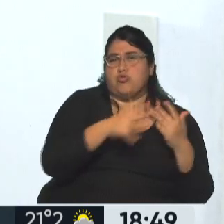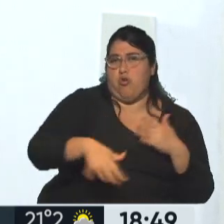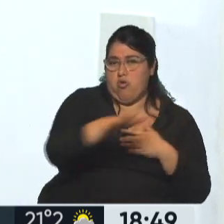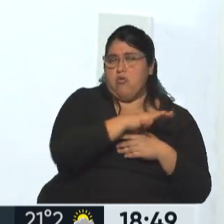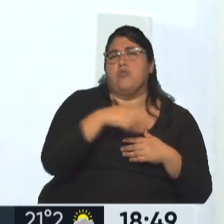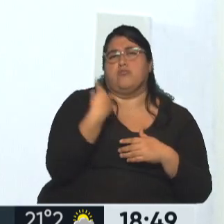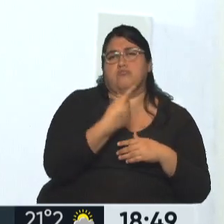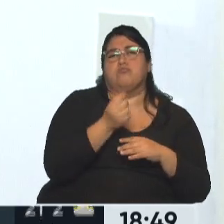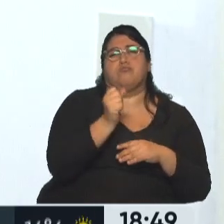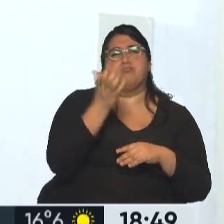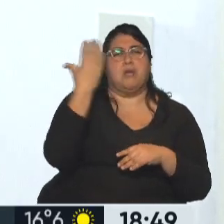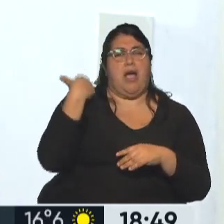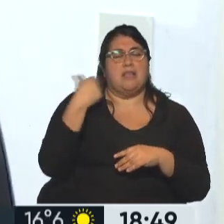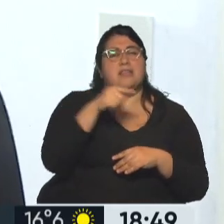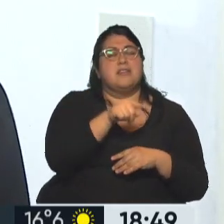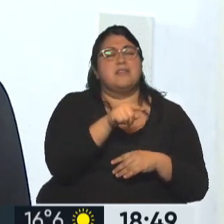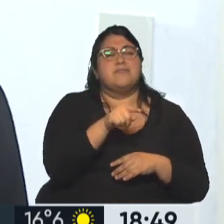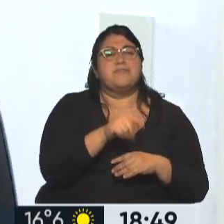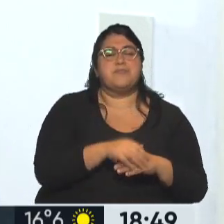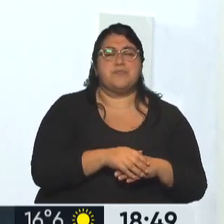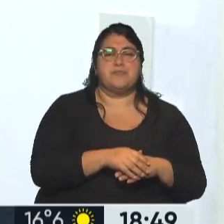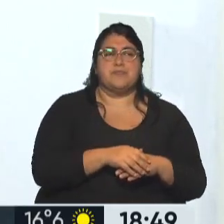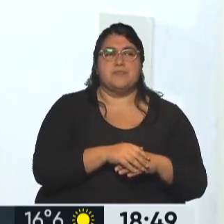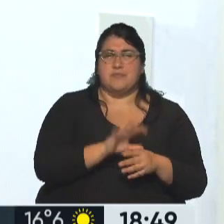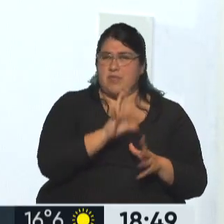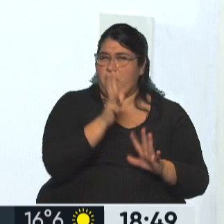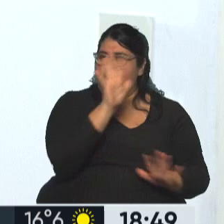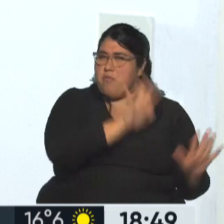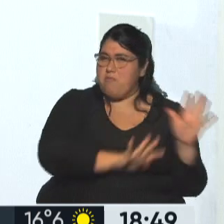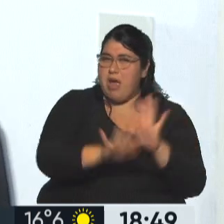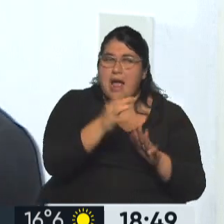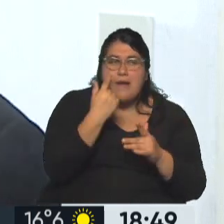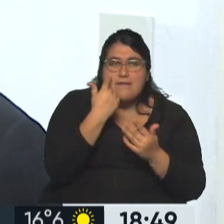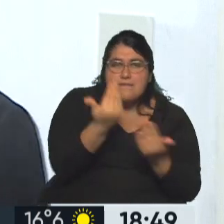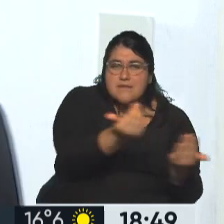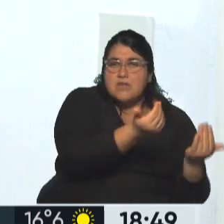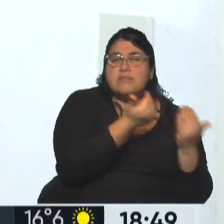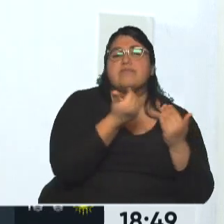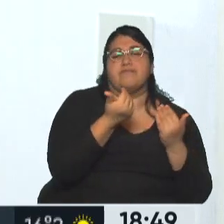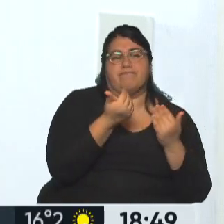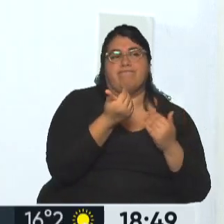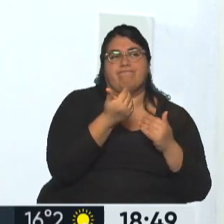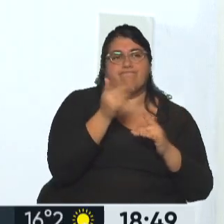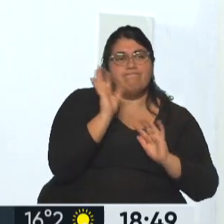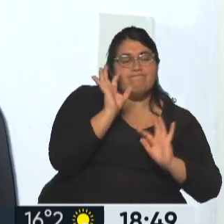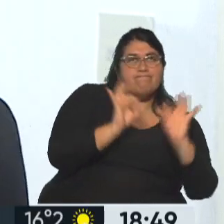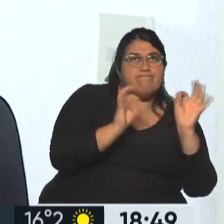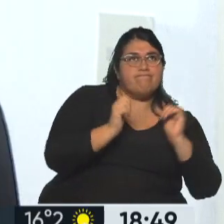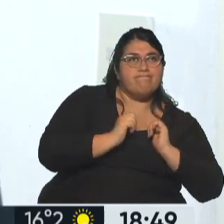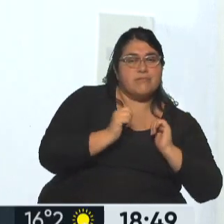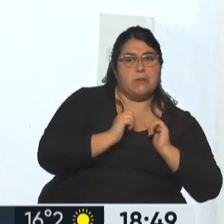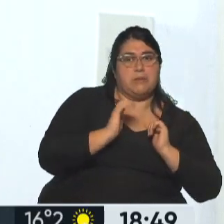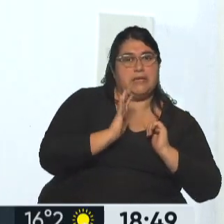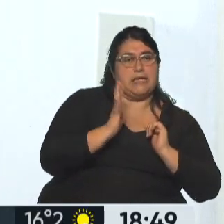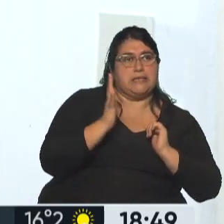hecho un mecanismo de monitoreo y seguimiento, porque esto se anticipaba desde el punto de